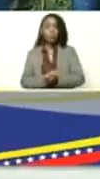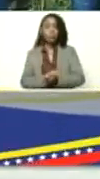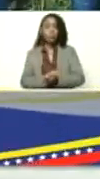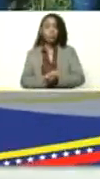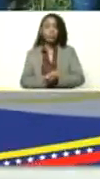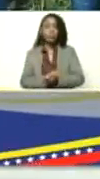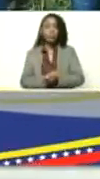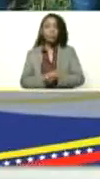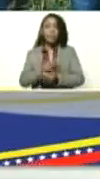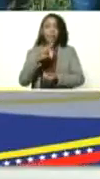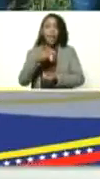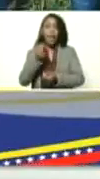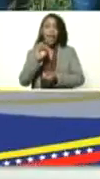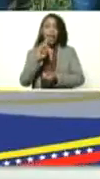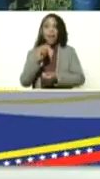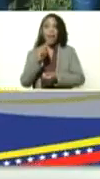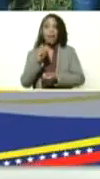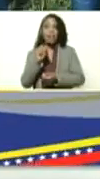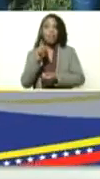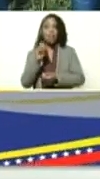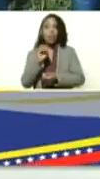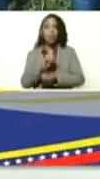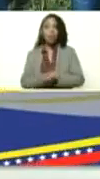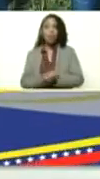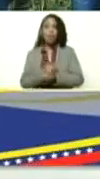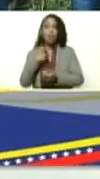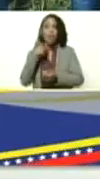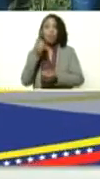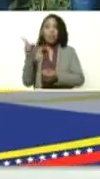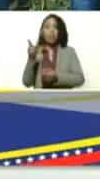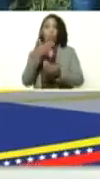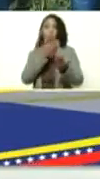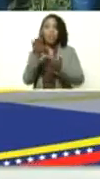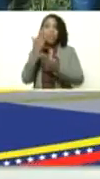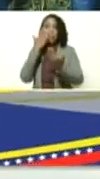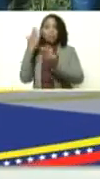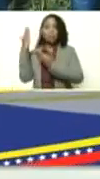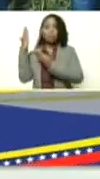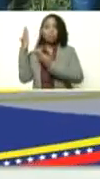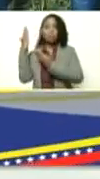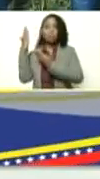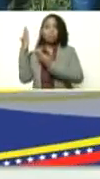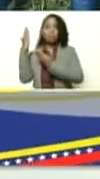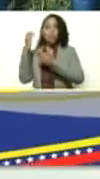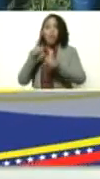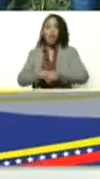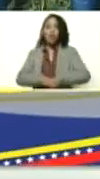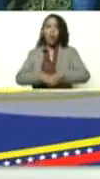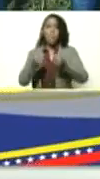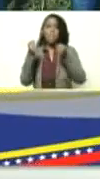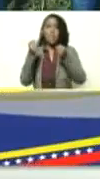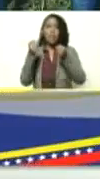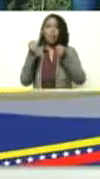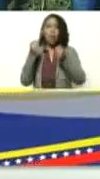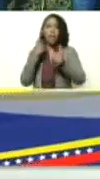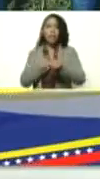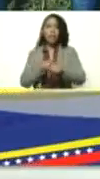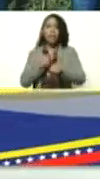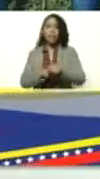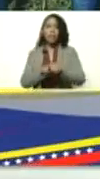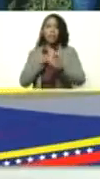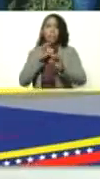Ernesto Luna dicho sea de paso fíjense ustedes ayer rompimos el récord de